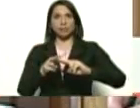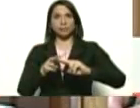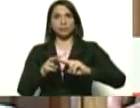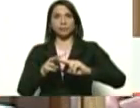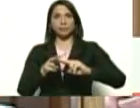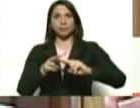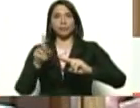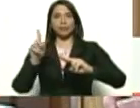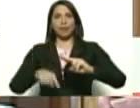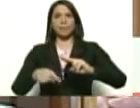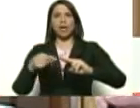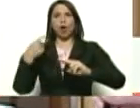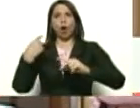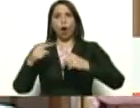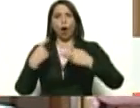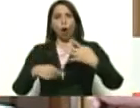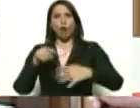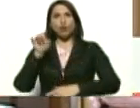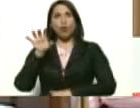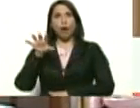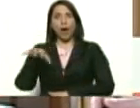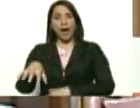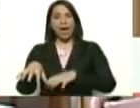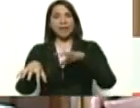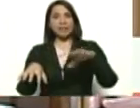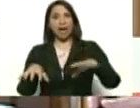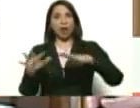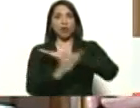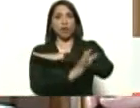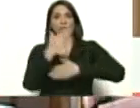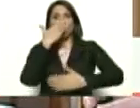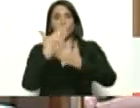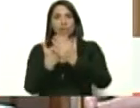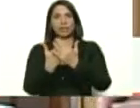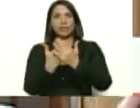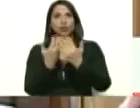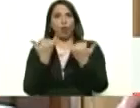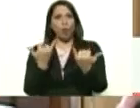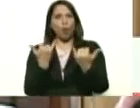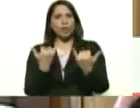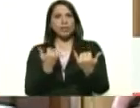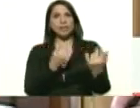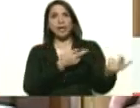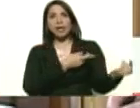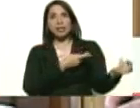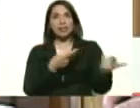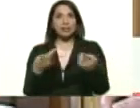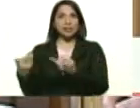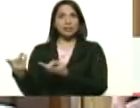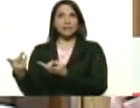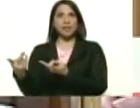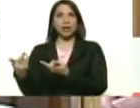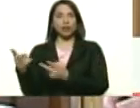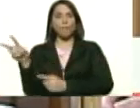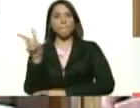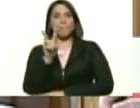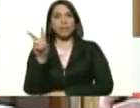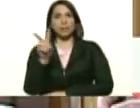para aquellos estados fronterizos que están recibiendo a venezolanos y venezolanos que están